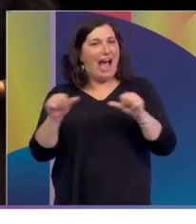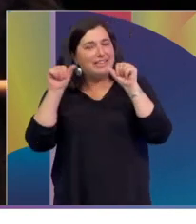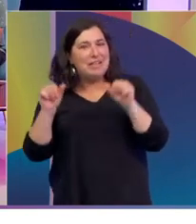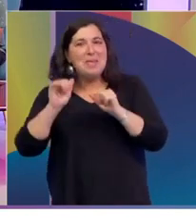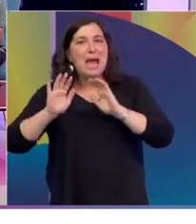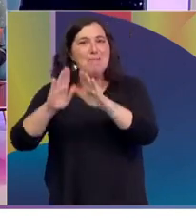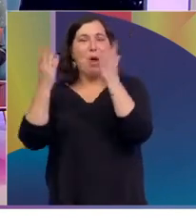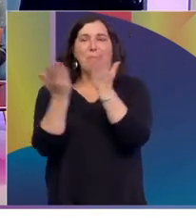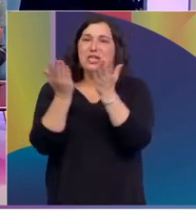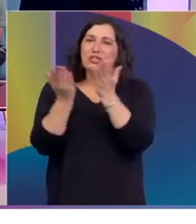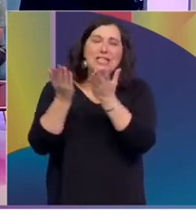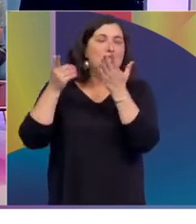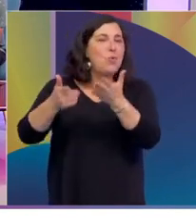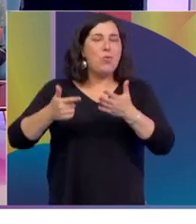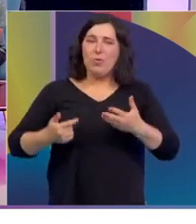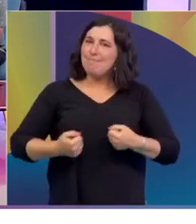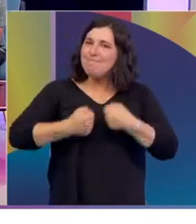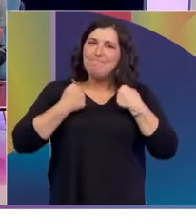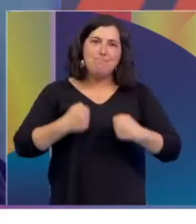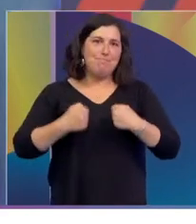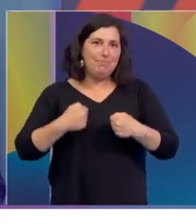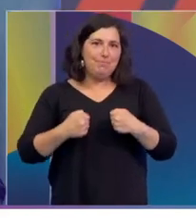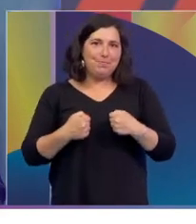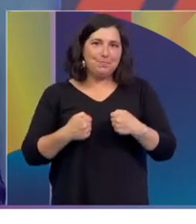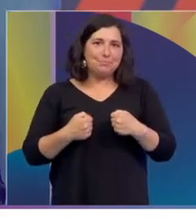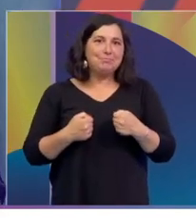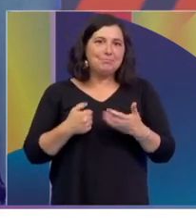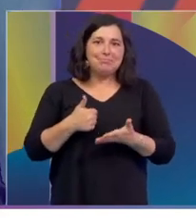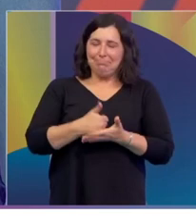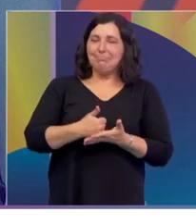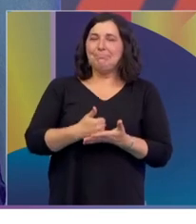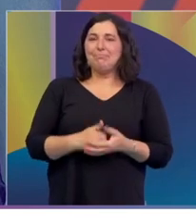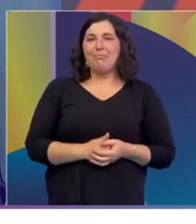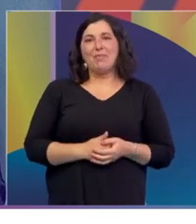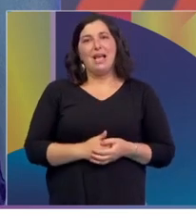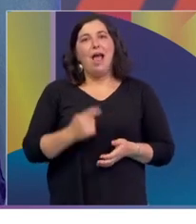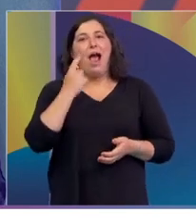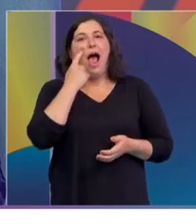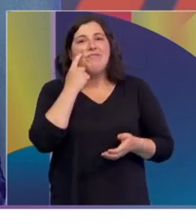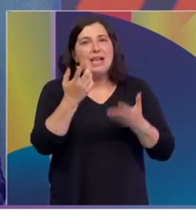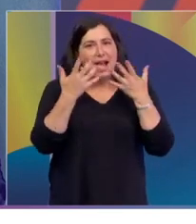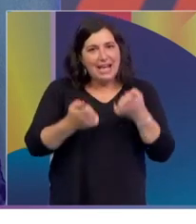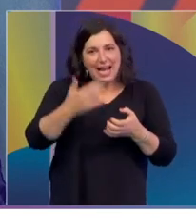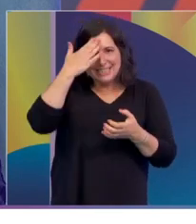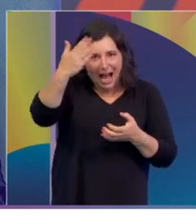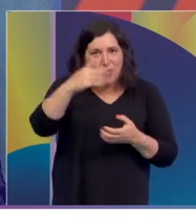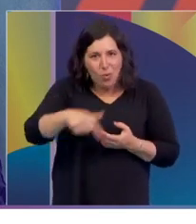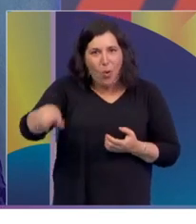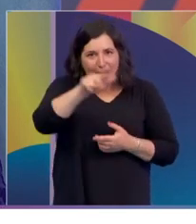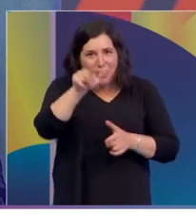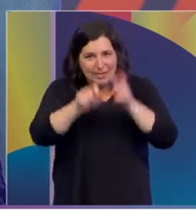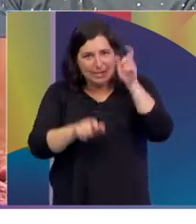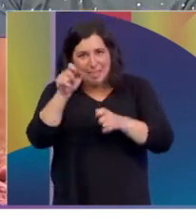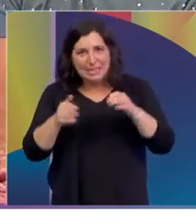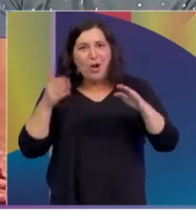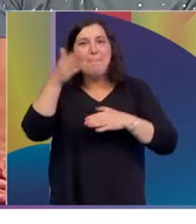estudios, está con fuerza, sí. Gabriela, ¿querés mandarle un saludo a todos aquellos que participan